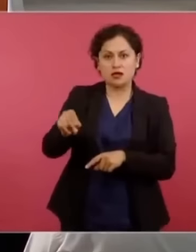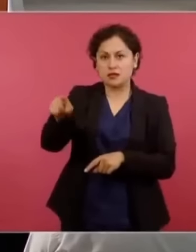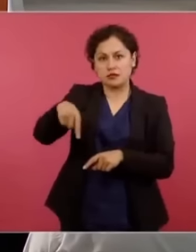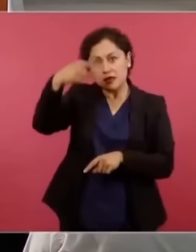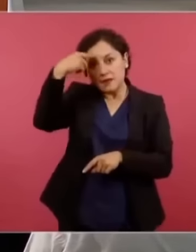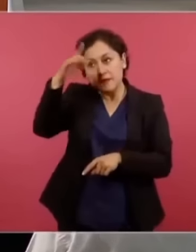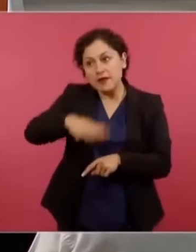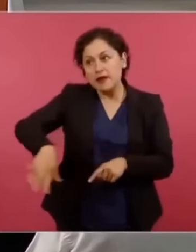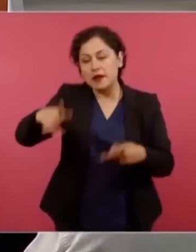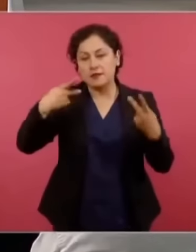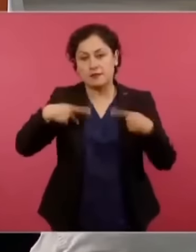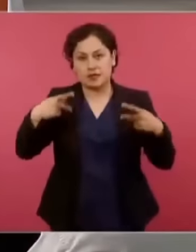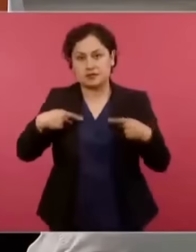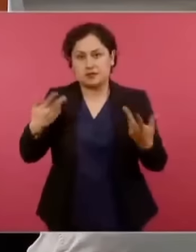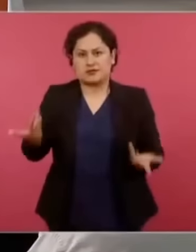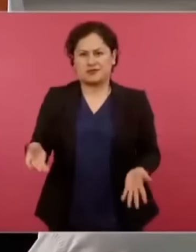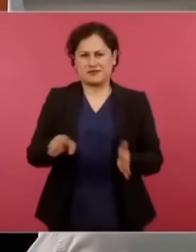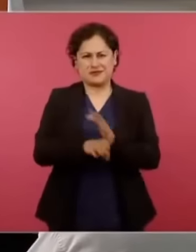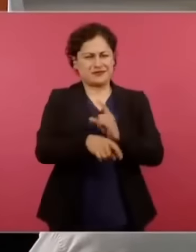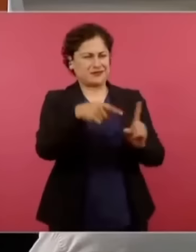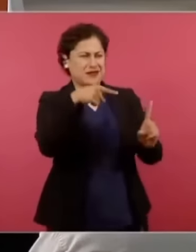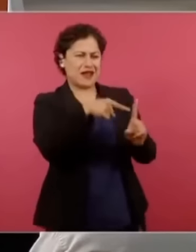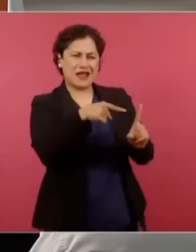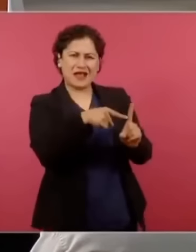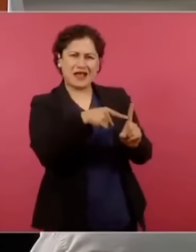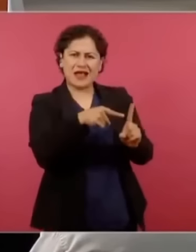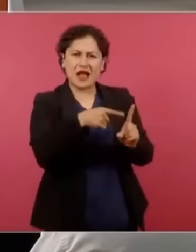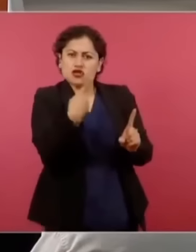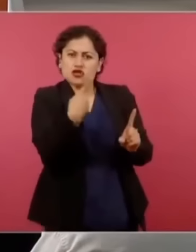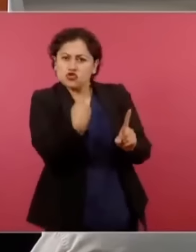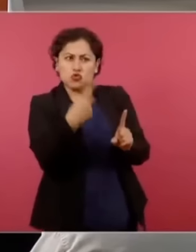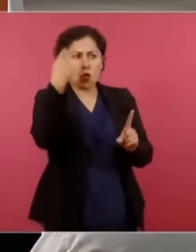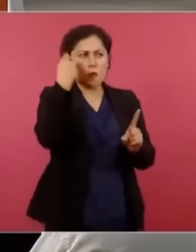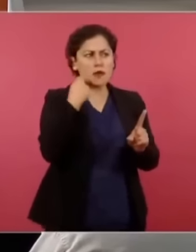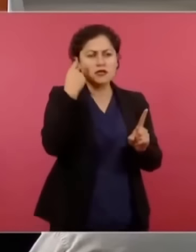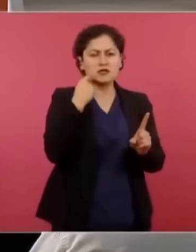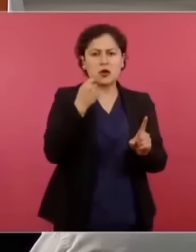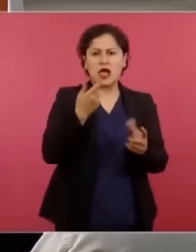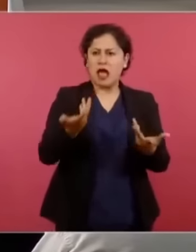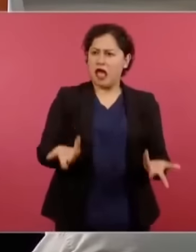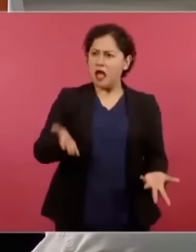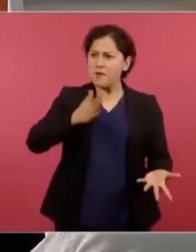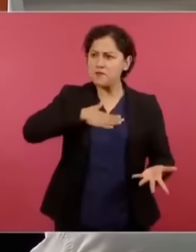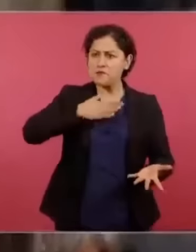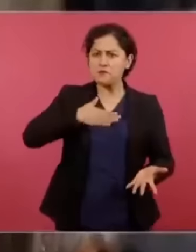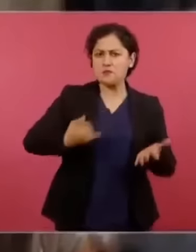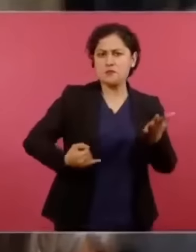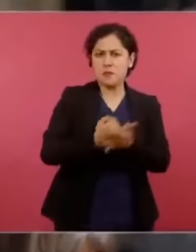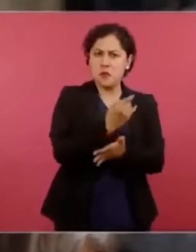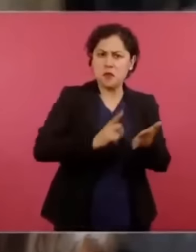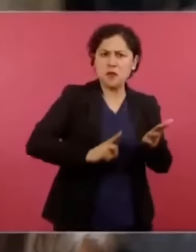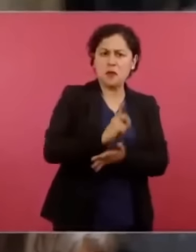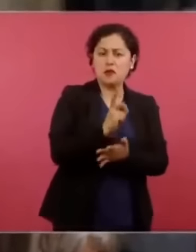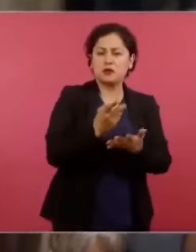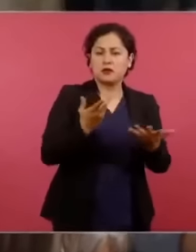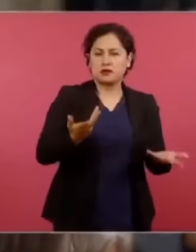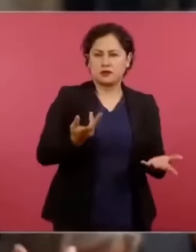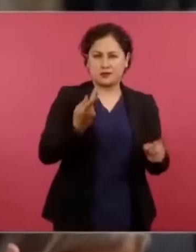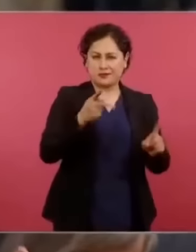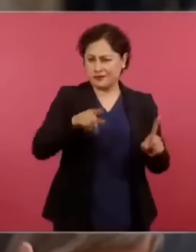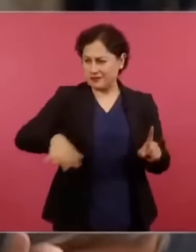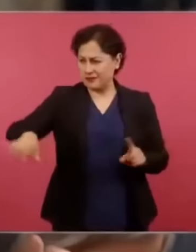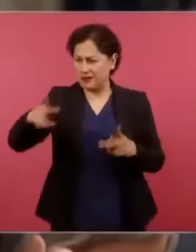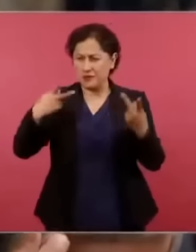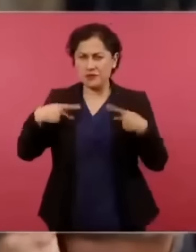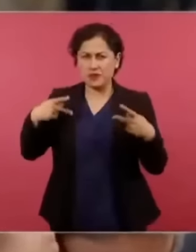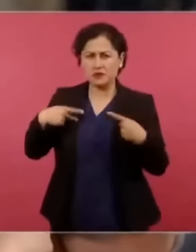hay esa ferocidad, ese desgarramiento de vestiduras para defender, al contrario, es para atacar, porque ahí dicen que el 100 por ciento de